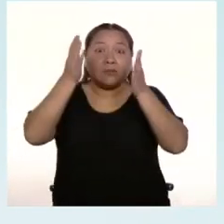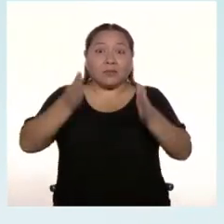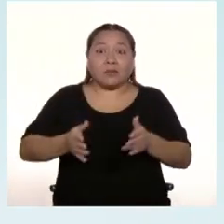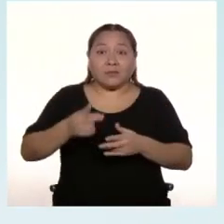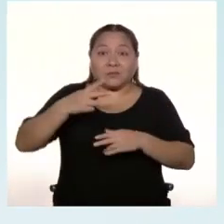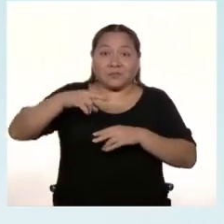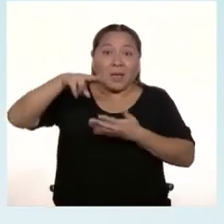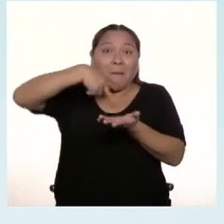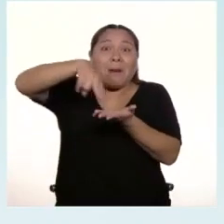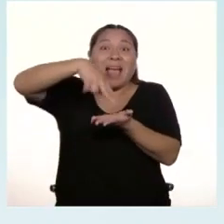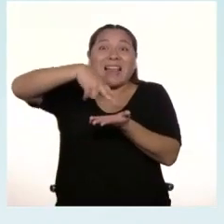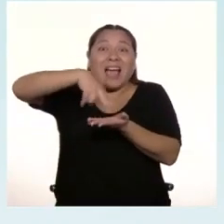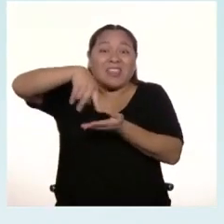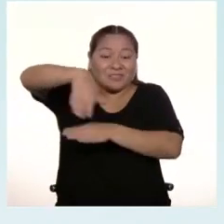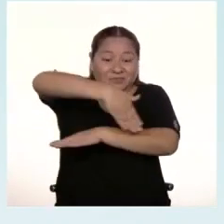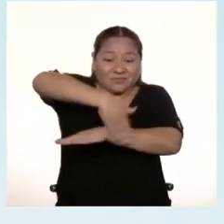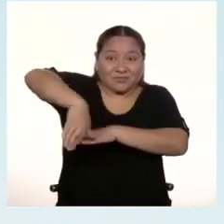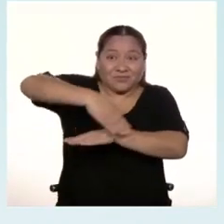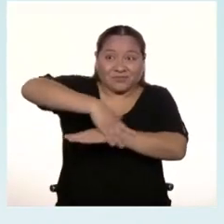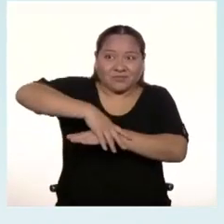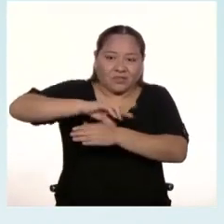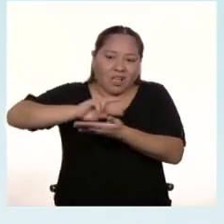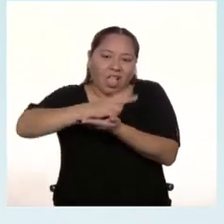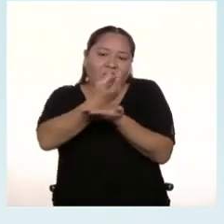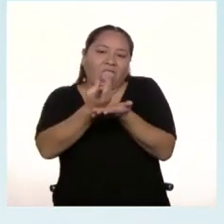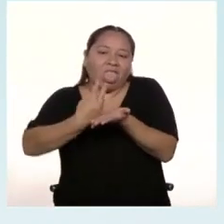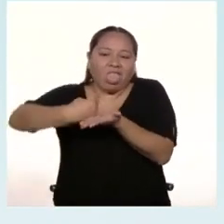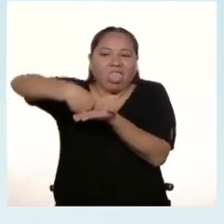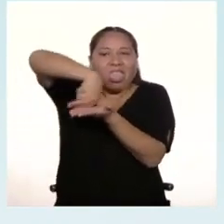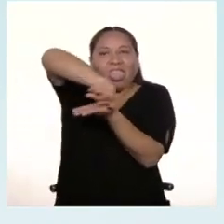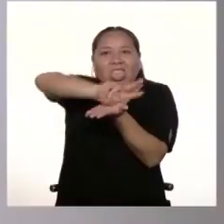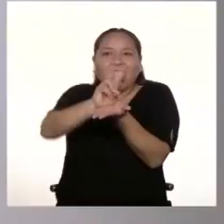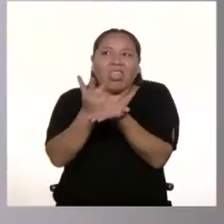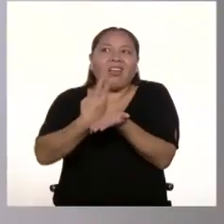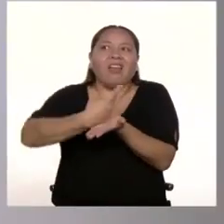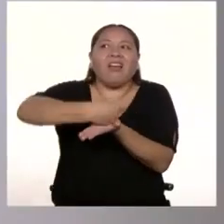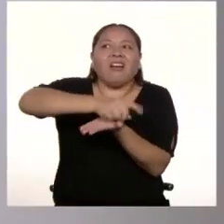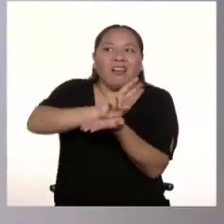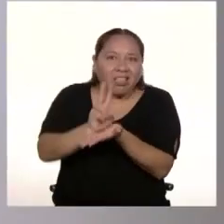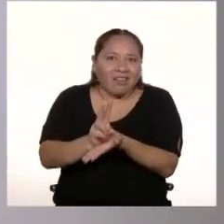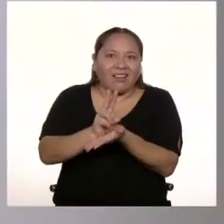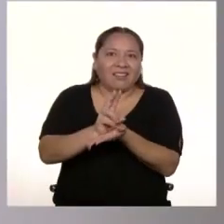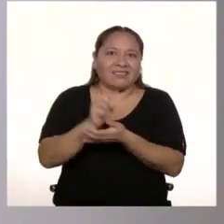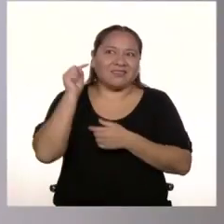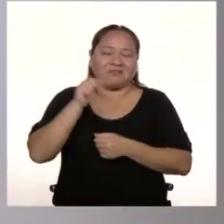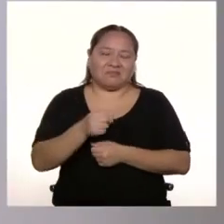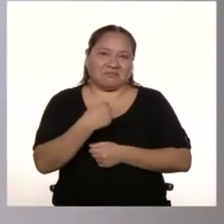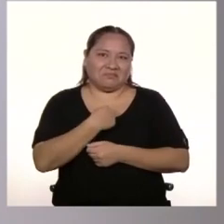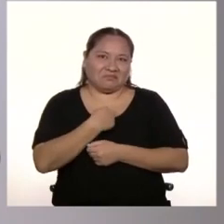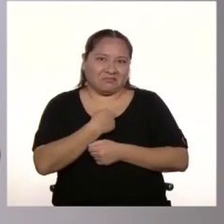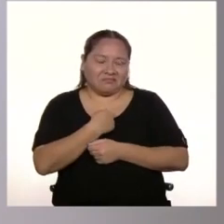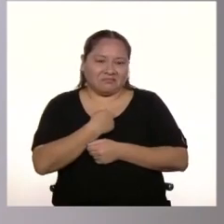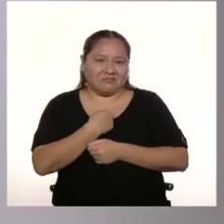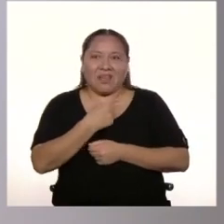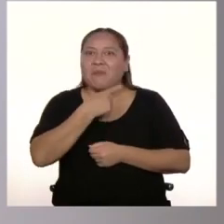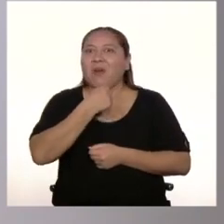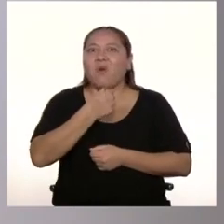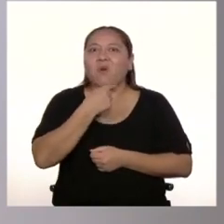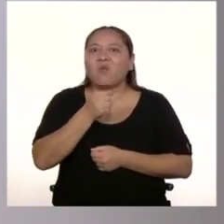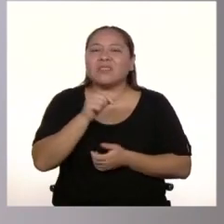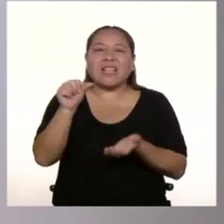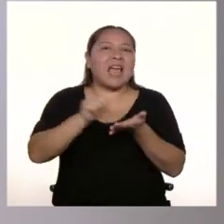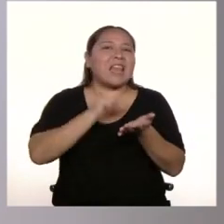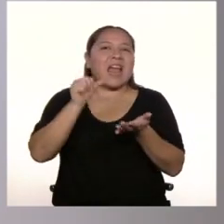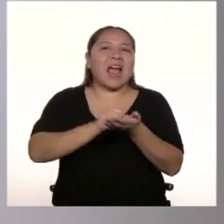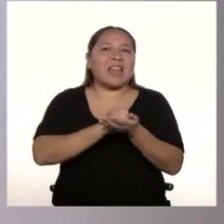pistas, dándose vueltas o haciendo figuras complicadas con sus cuerpos. A mí, personalmente, me encanta el arte urbano.